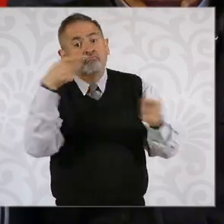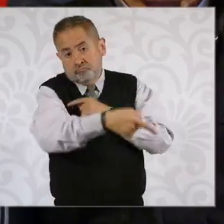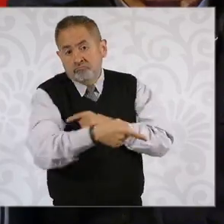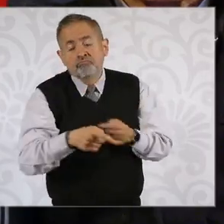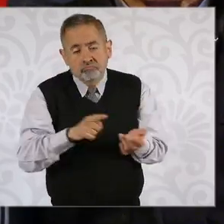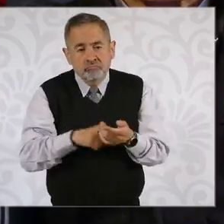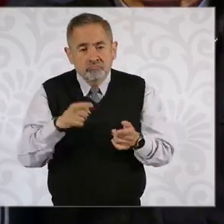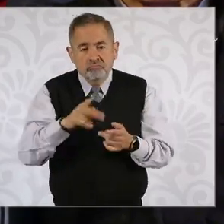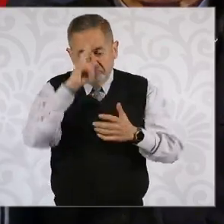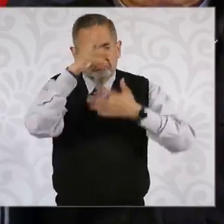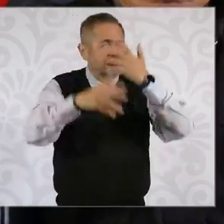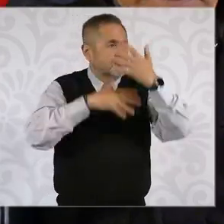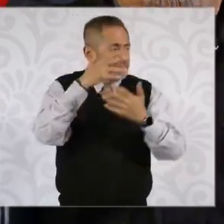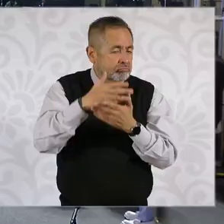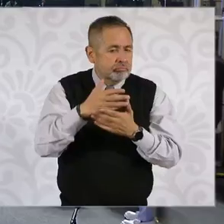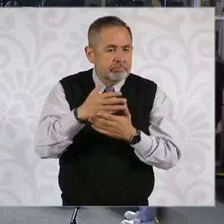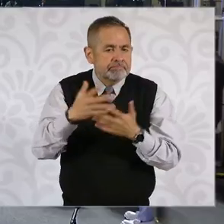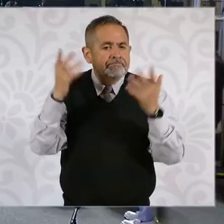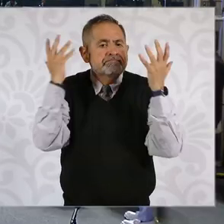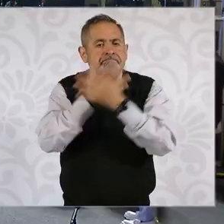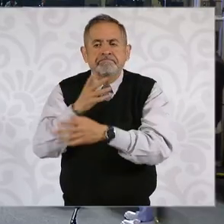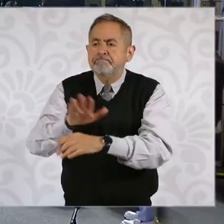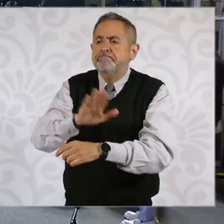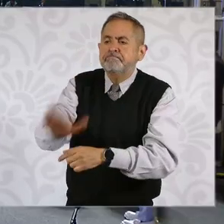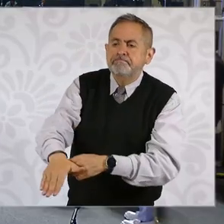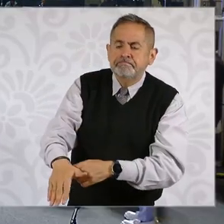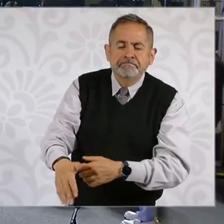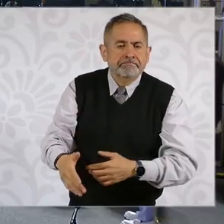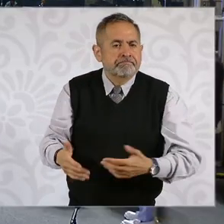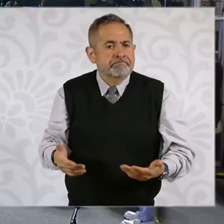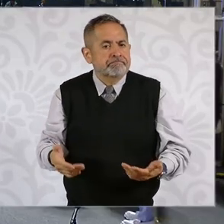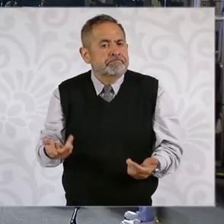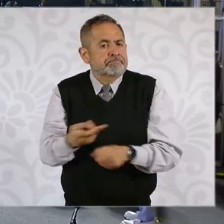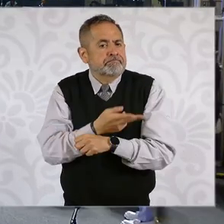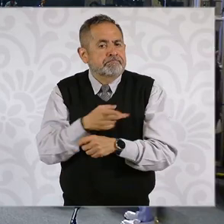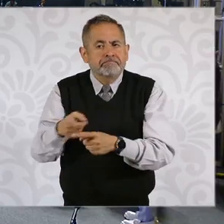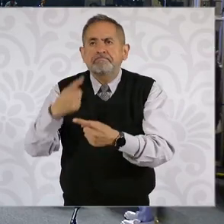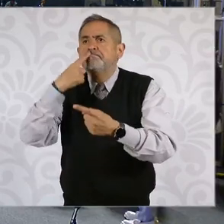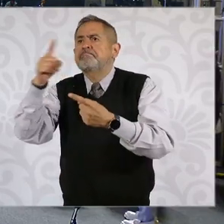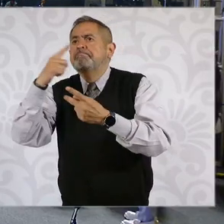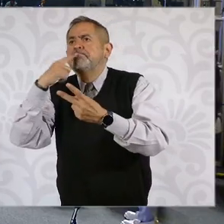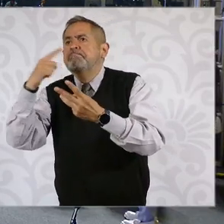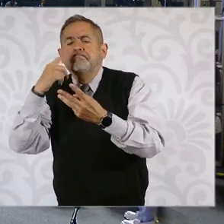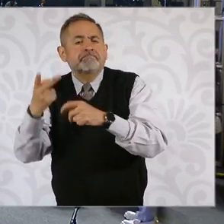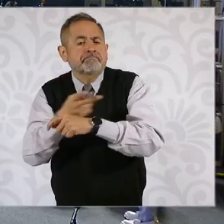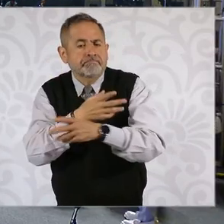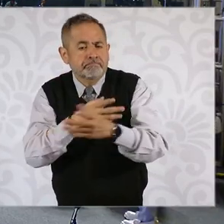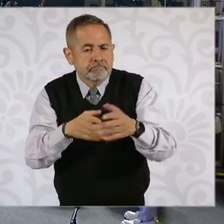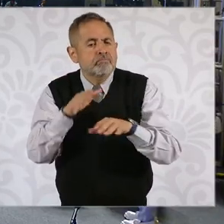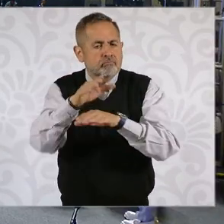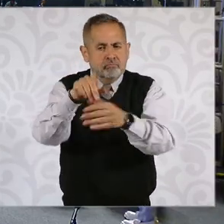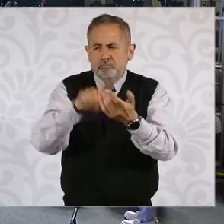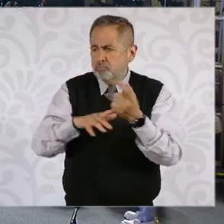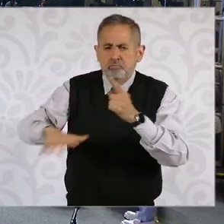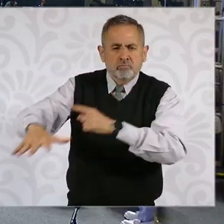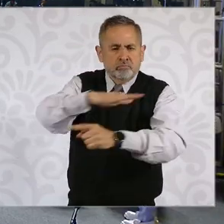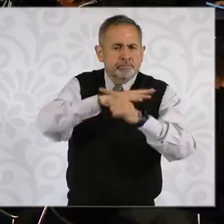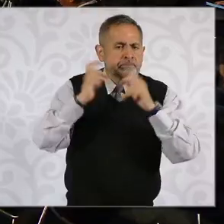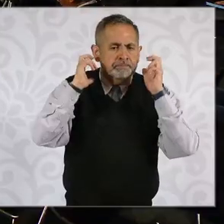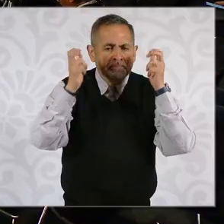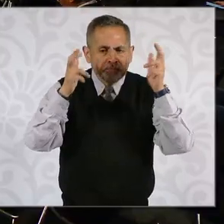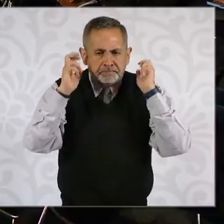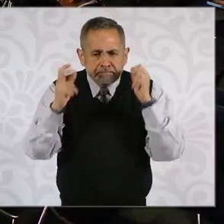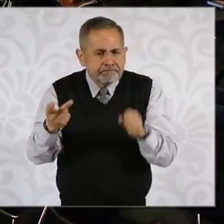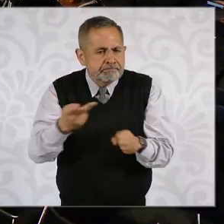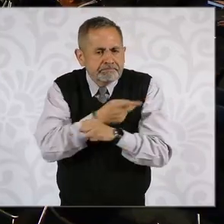en Chiapas ya no se aguanta. Le quisiera preguntar, presidenta, ¿cuál es el diagnóstico que se tiene sobre lo que se está viviendo en Chiapas, qué es